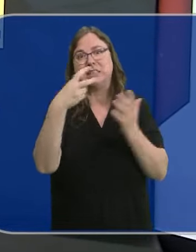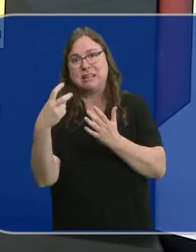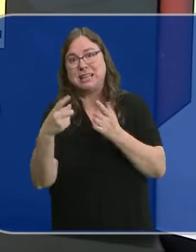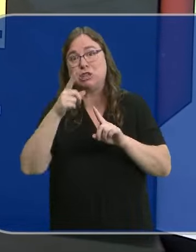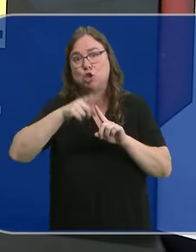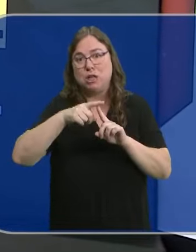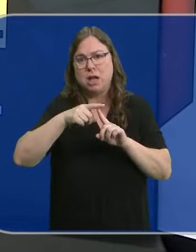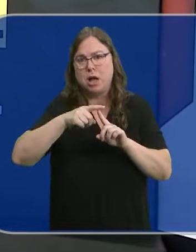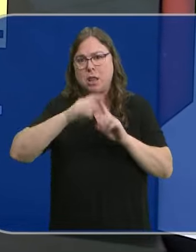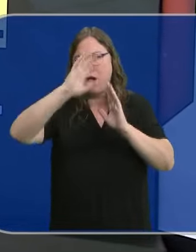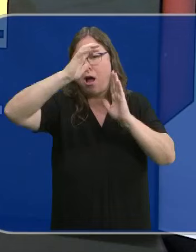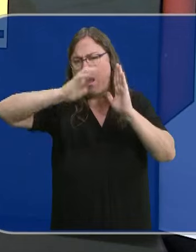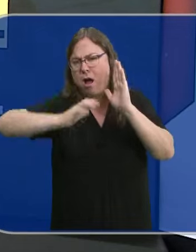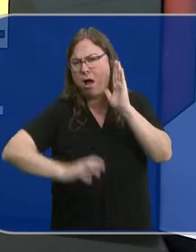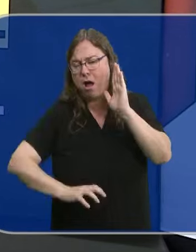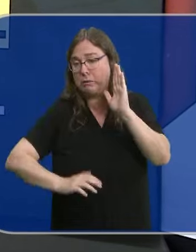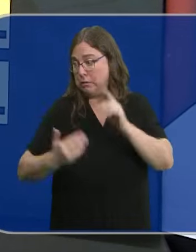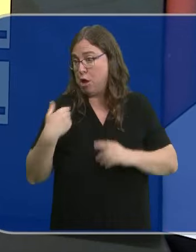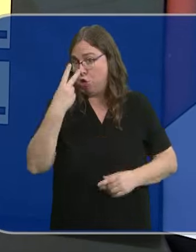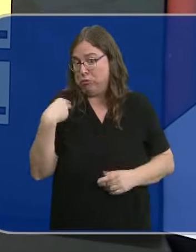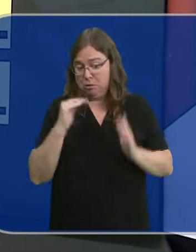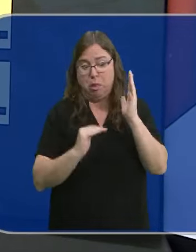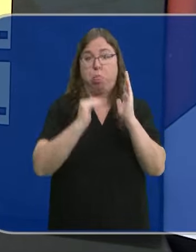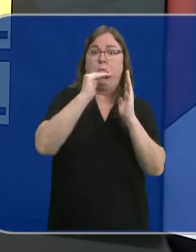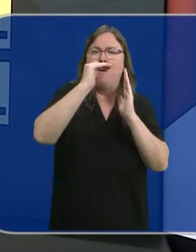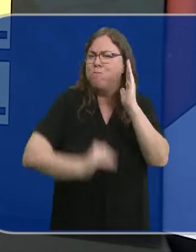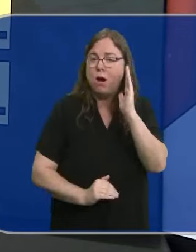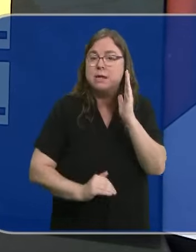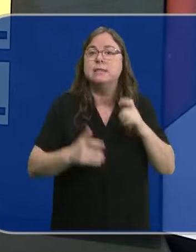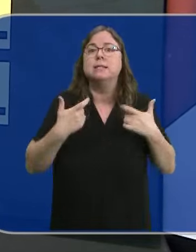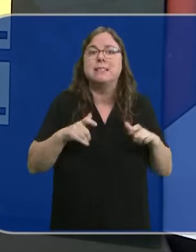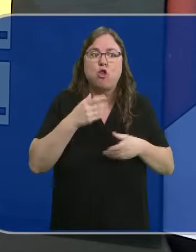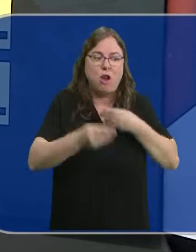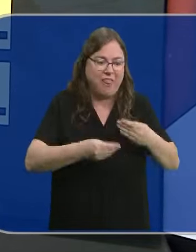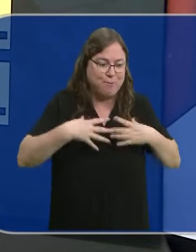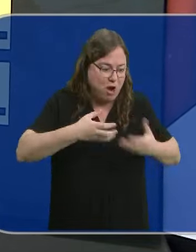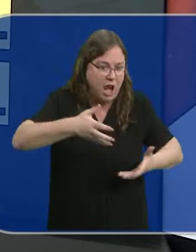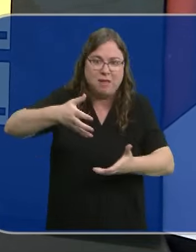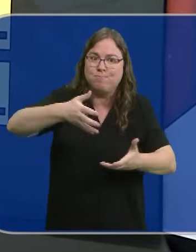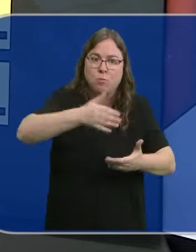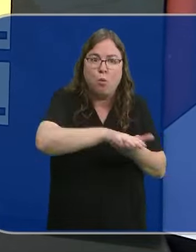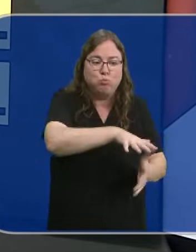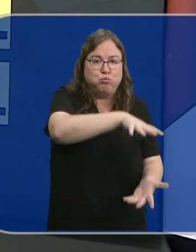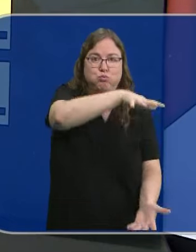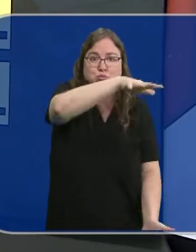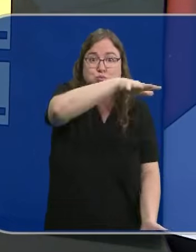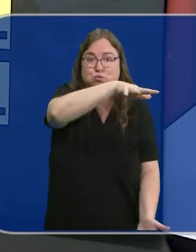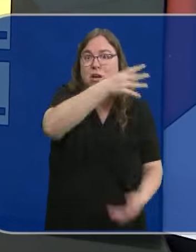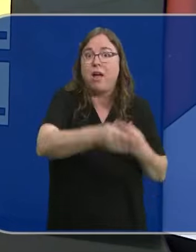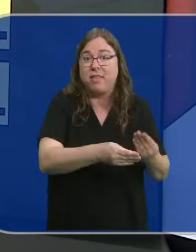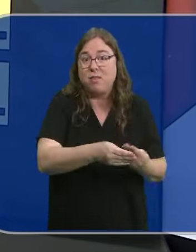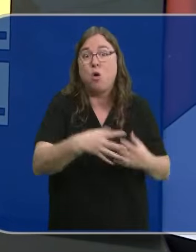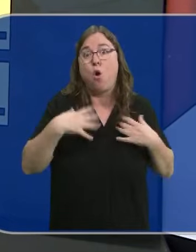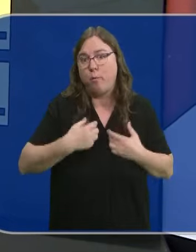toneladas. Cifra muy inferior a la de tan solo dos años antes. El sector no sabe qué hacer con la lana. Se acumula, mientras que a las ovejas